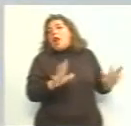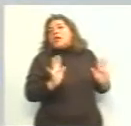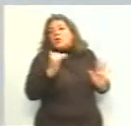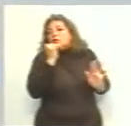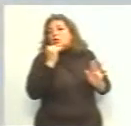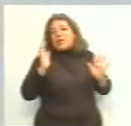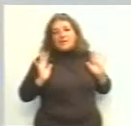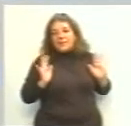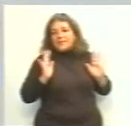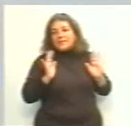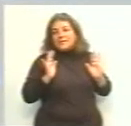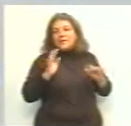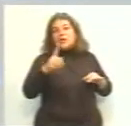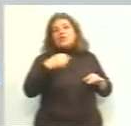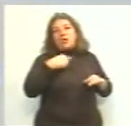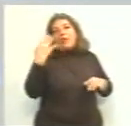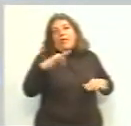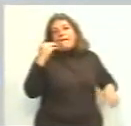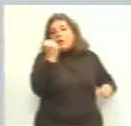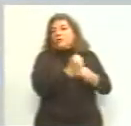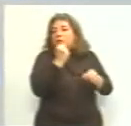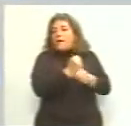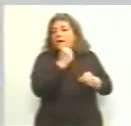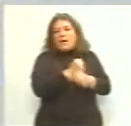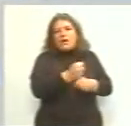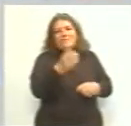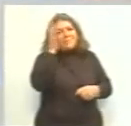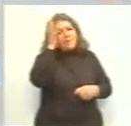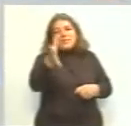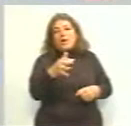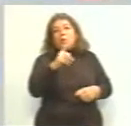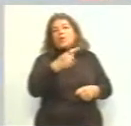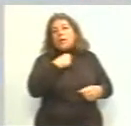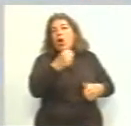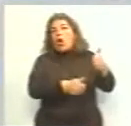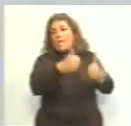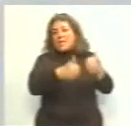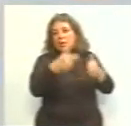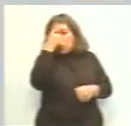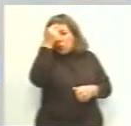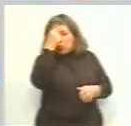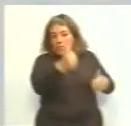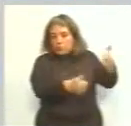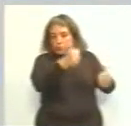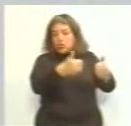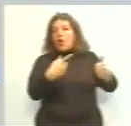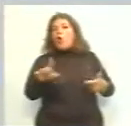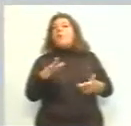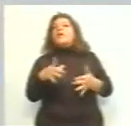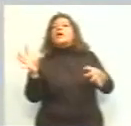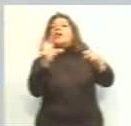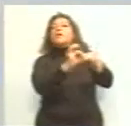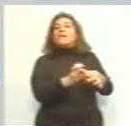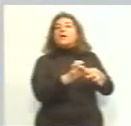suceda, tengo que trabajar mucho. ¿Va a competir con el gobernador Urtubey o bien armar una fórmula con él?